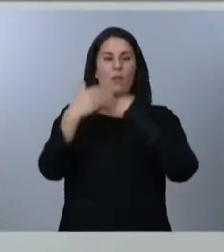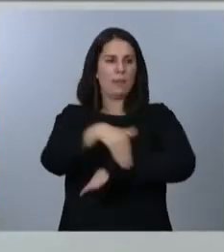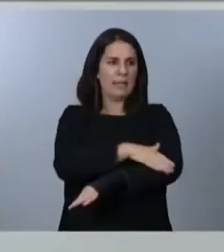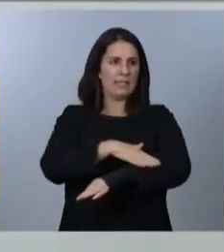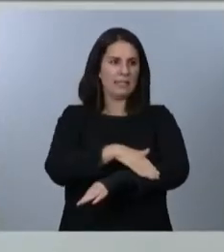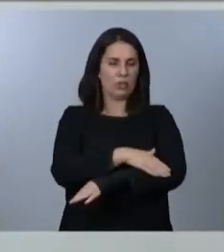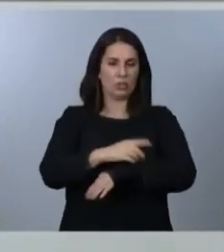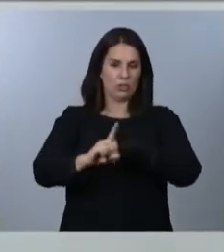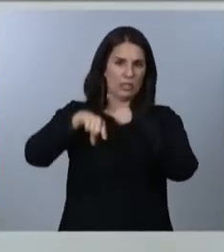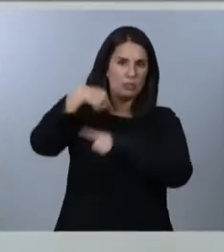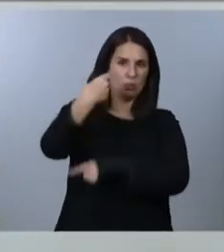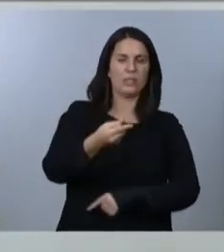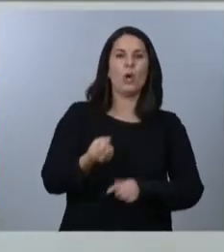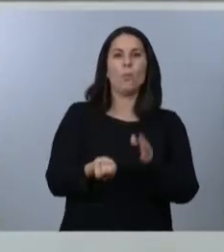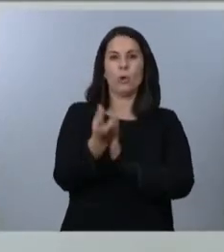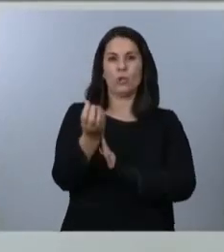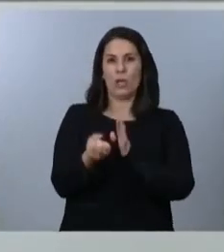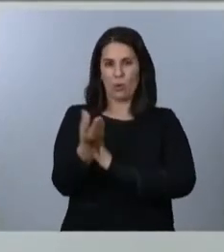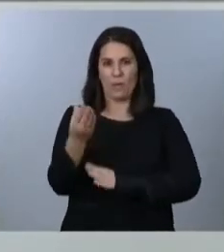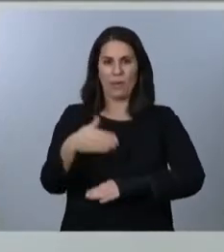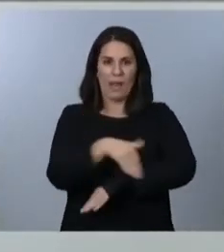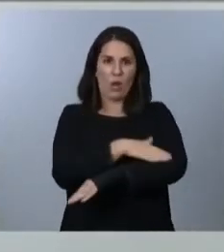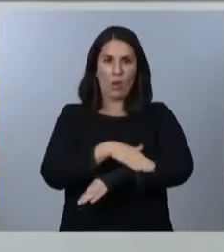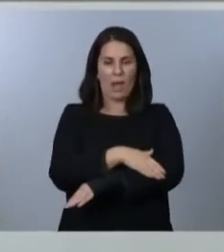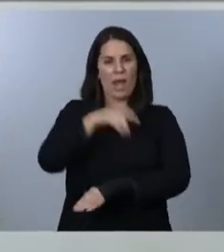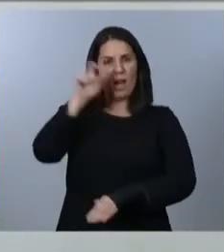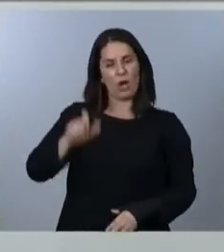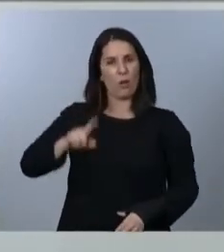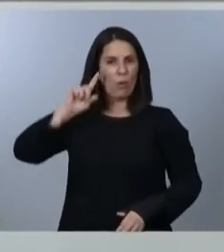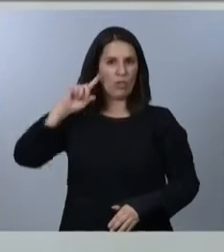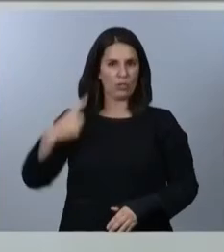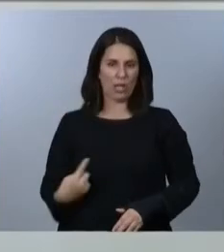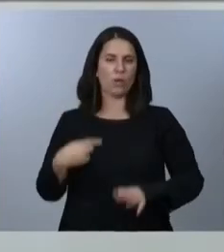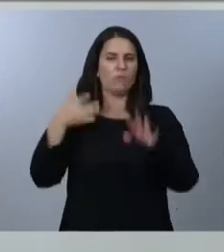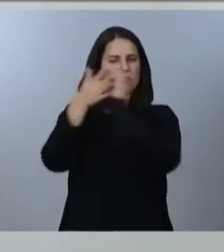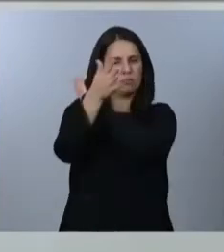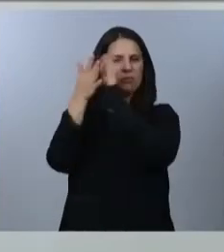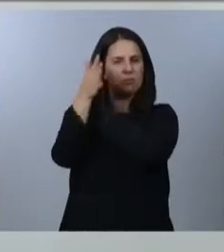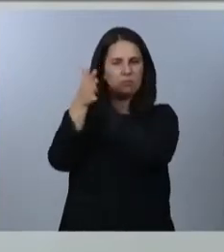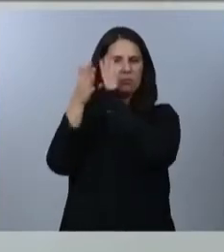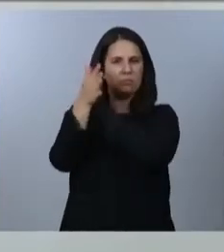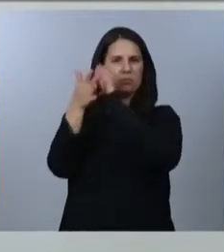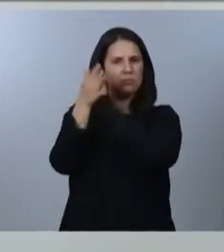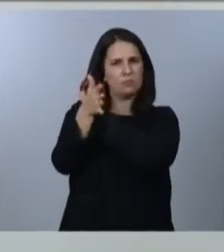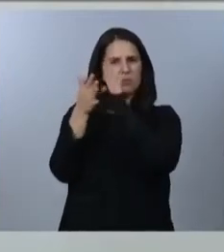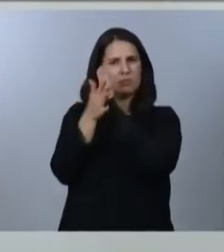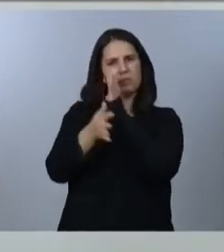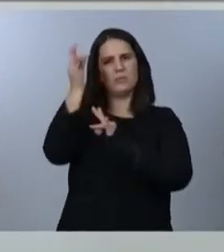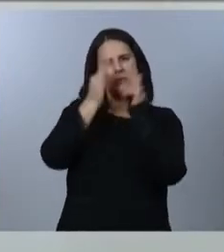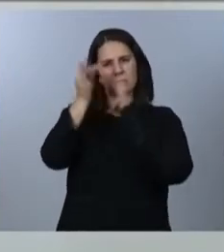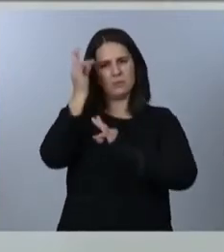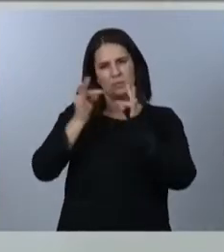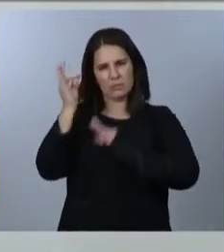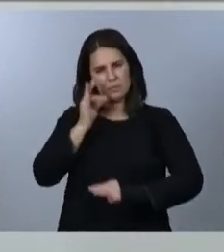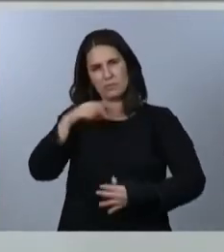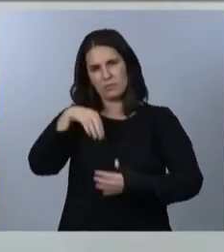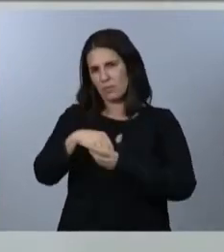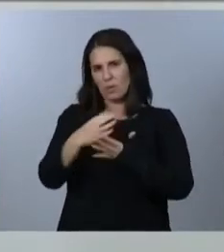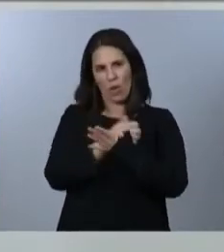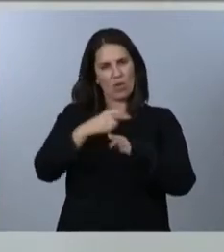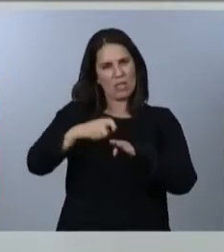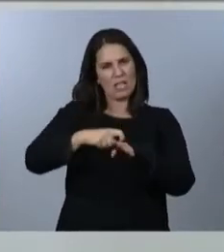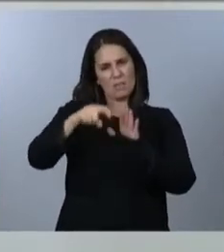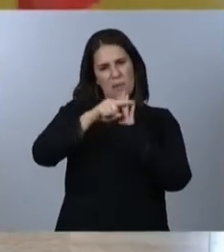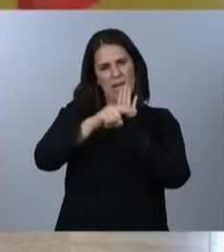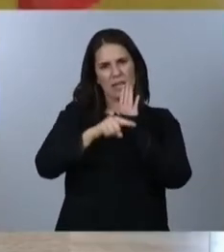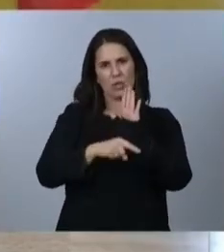del Gobierno y la ministra de Hacienda, María Jesús Montero, les profundizará en todo el detalle muchísimos de los aspectos que hemos subrayado,